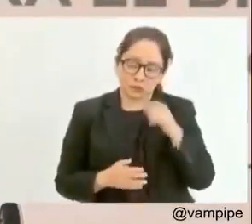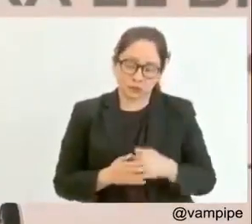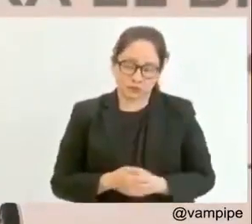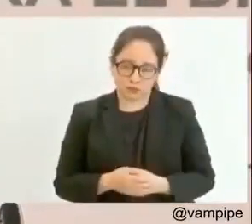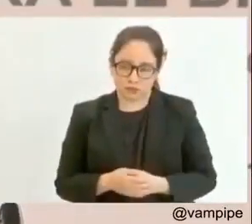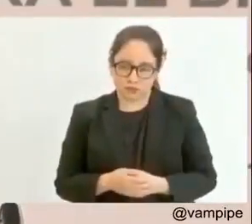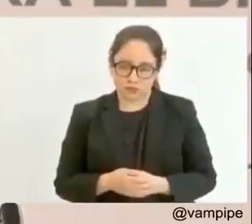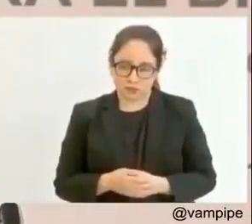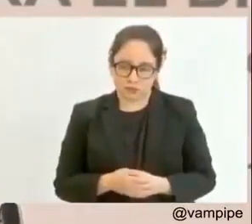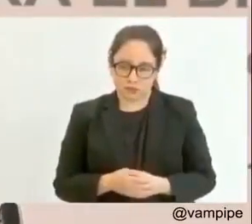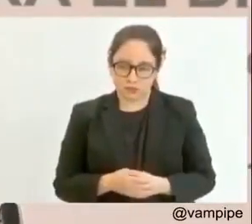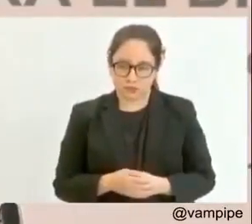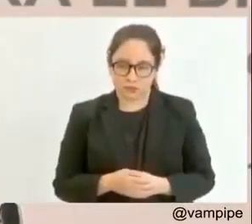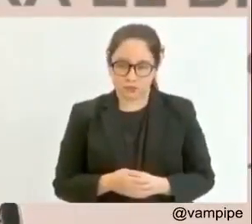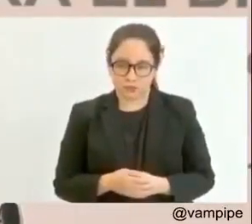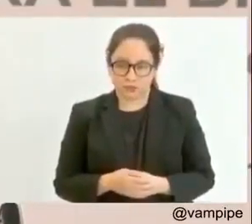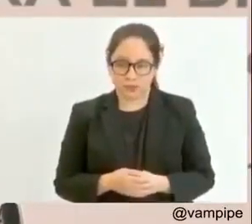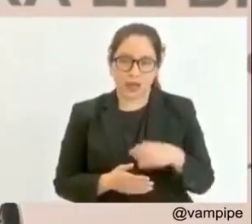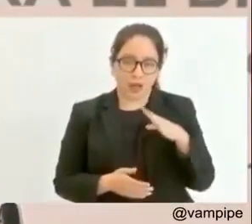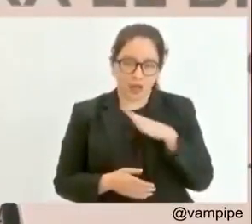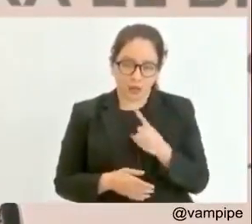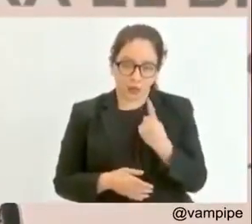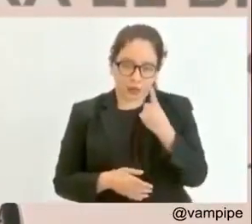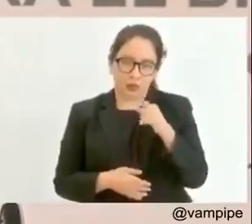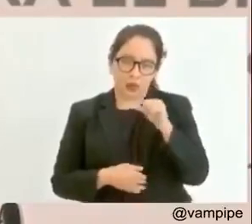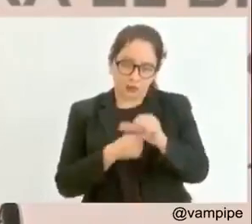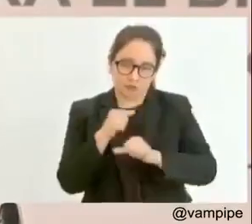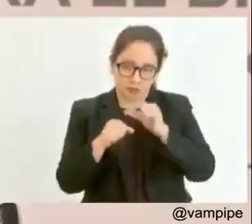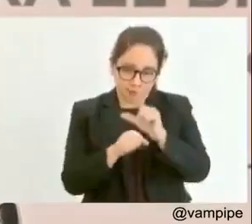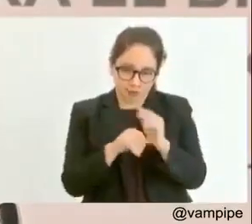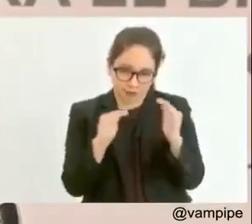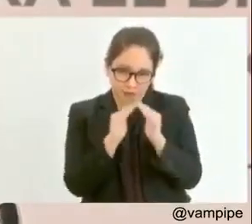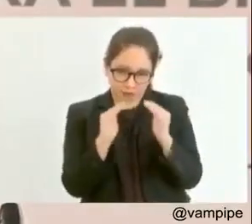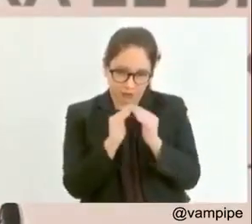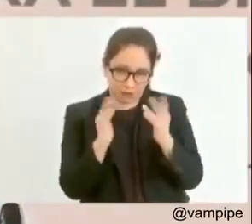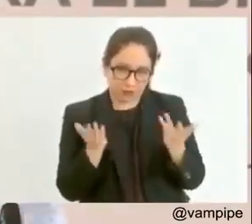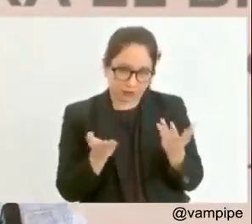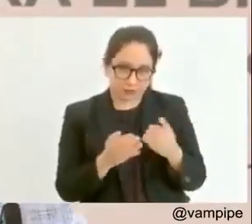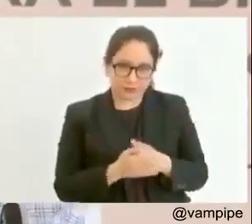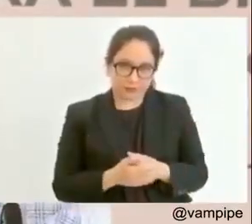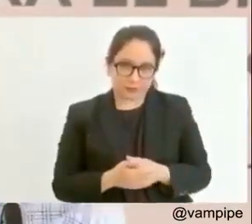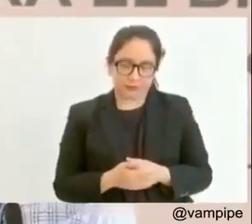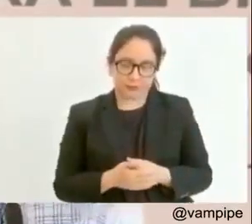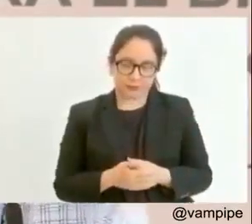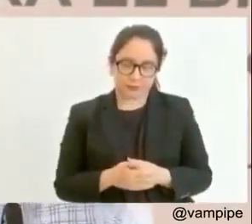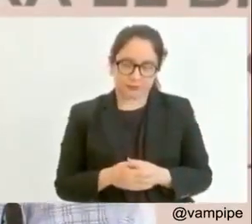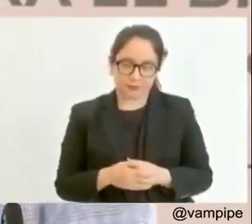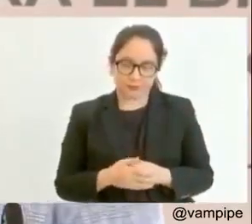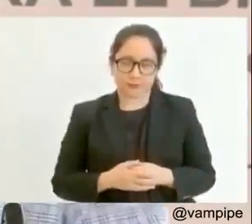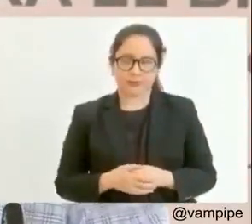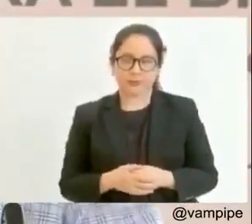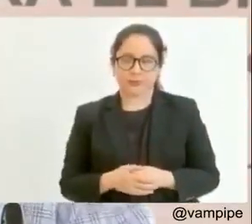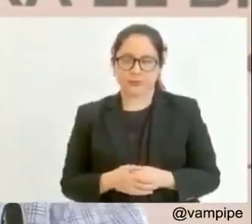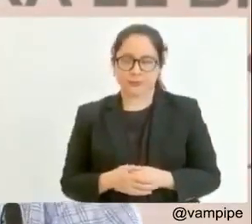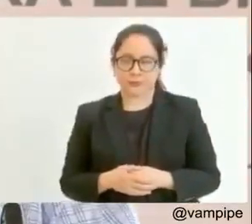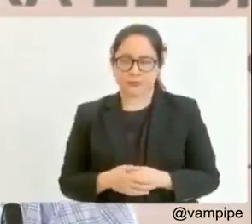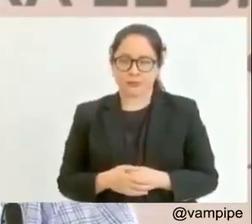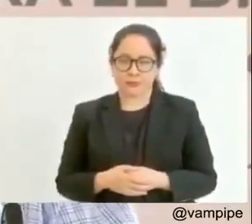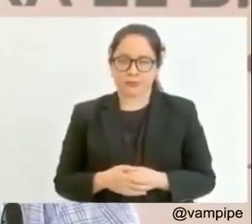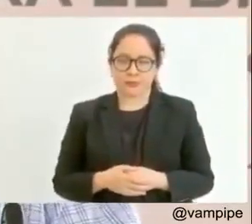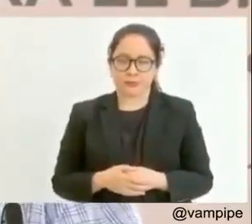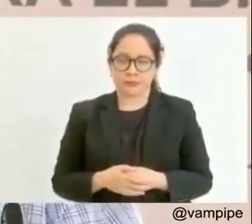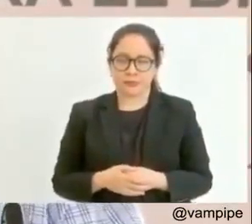animalito que se tiene como mascota, oye, se le dice a un perrito,